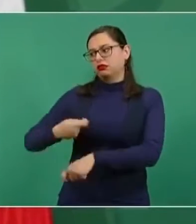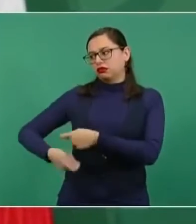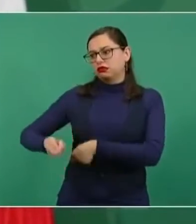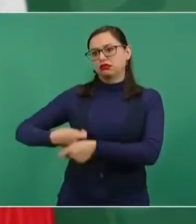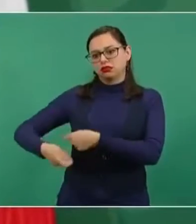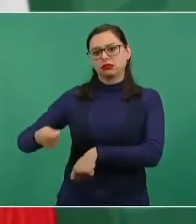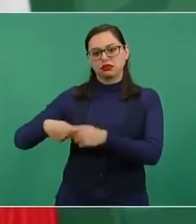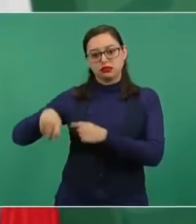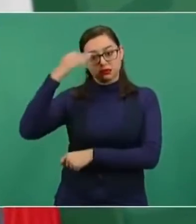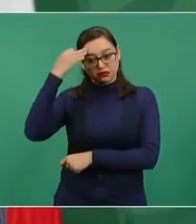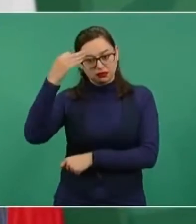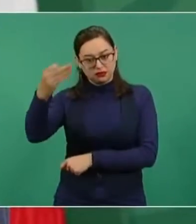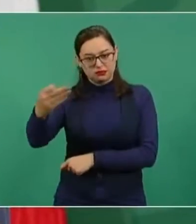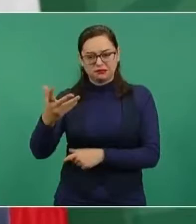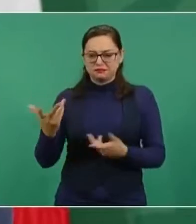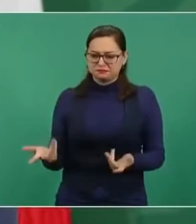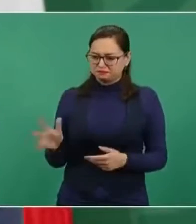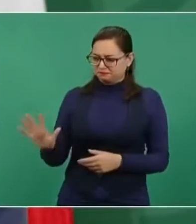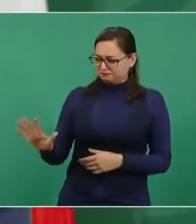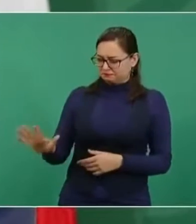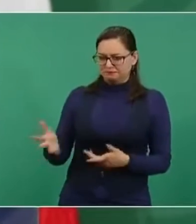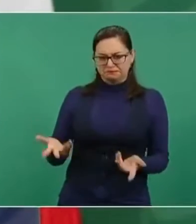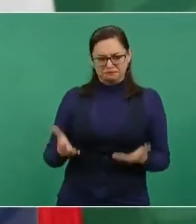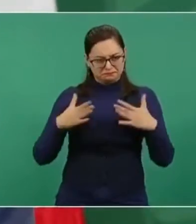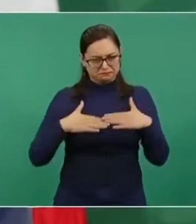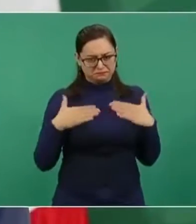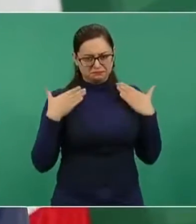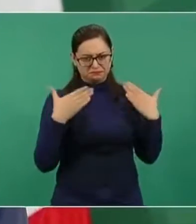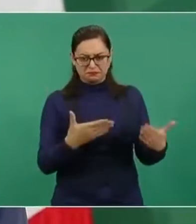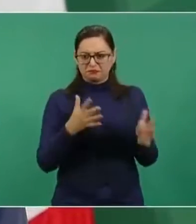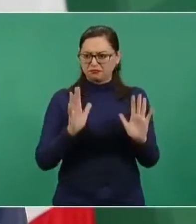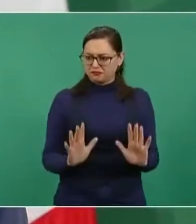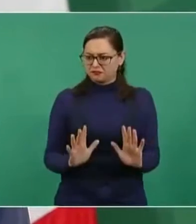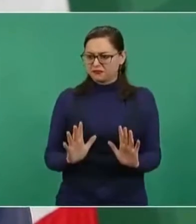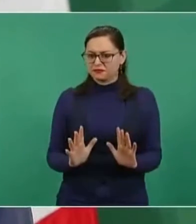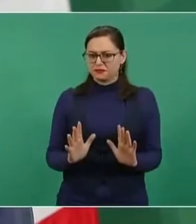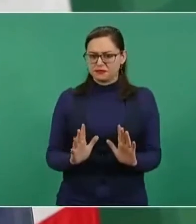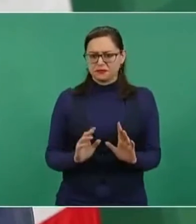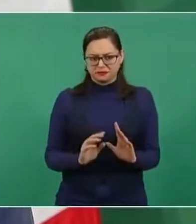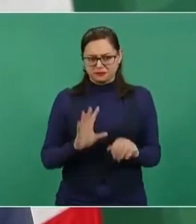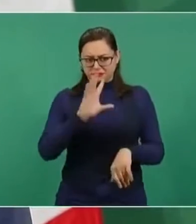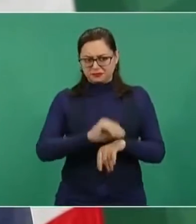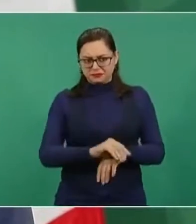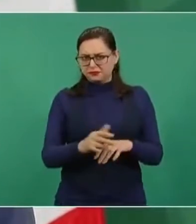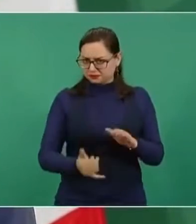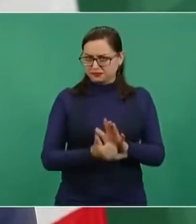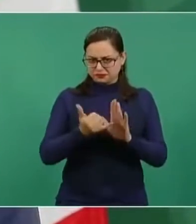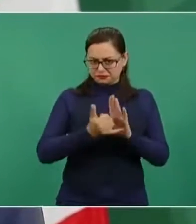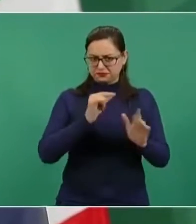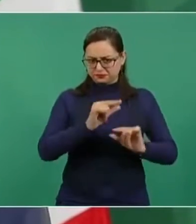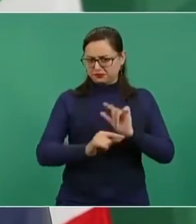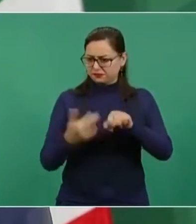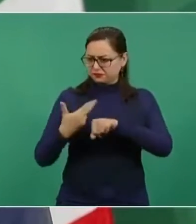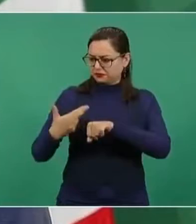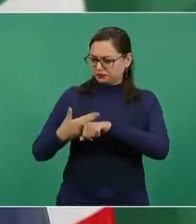confianza a las dependencias. Entonces, eso fue lo